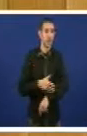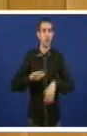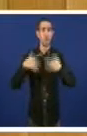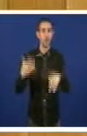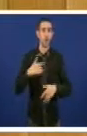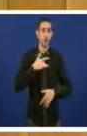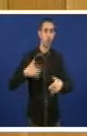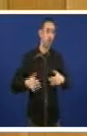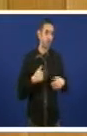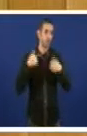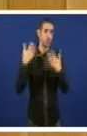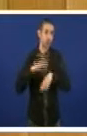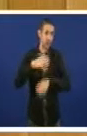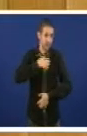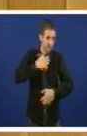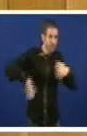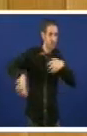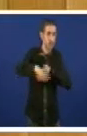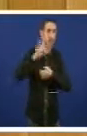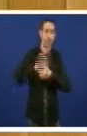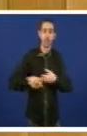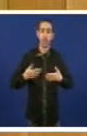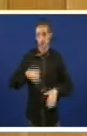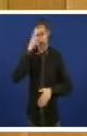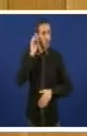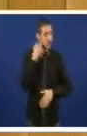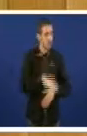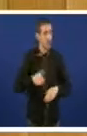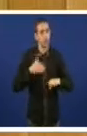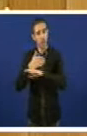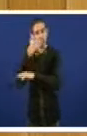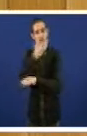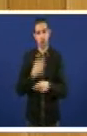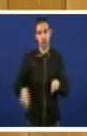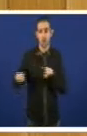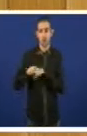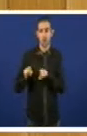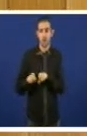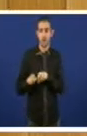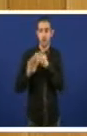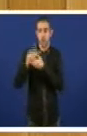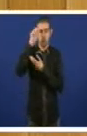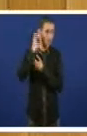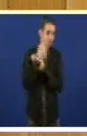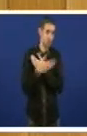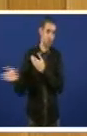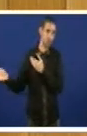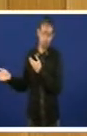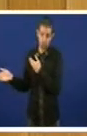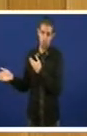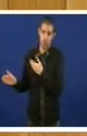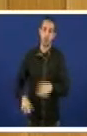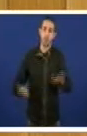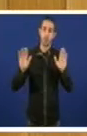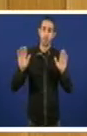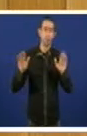órgaos para trasplantes, mandan aos seus fillos e fillas aos nosos colexios, son as nosas veciñas e veciños, pero